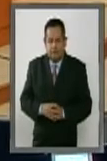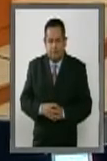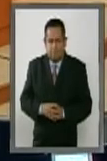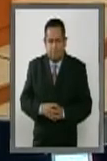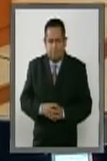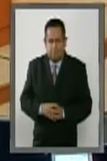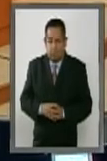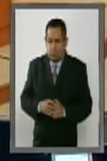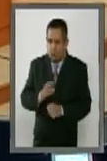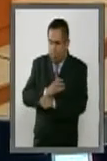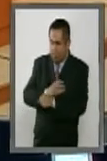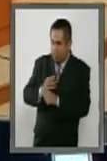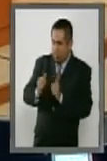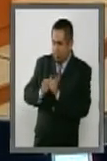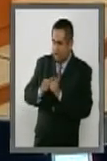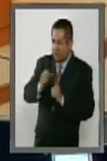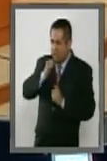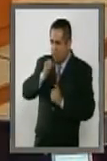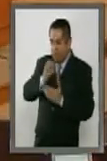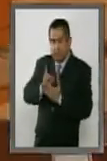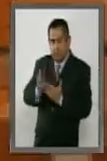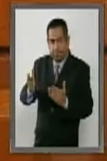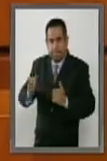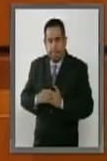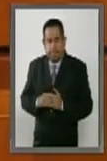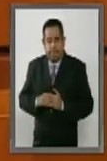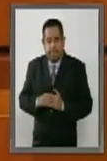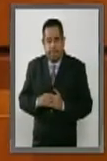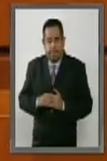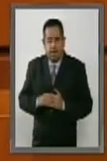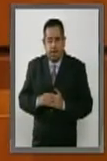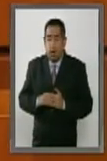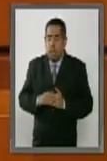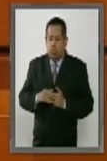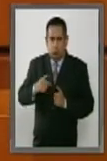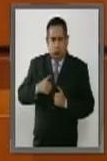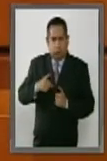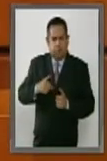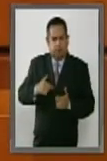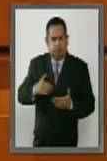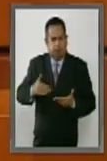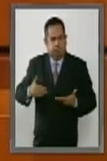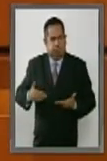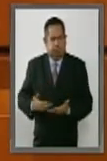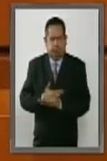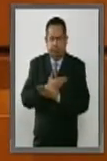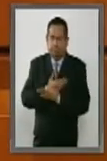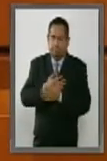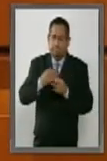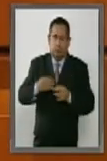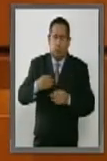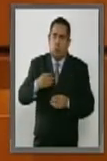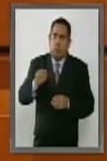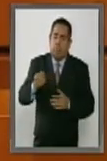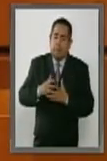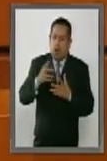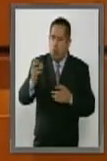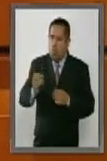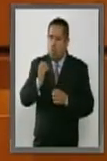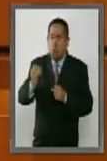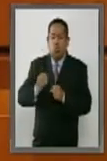Compañeras y compañeros senadores, como una ciudadana que ha tenido la enorme oportunidad